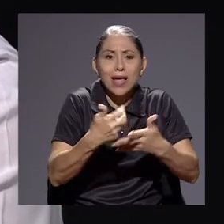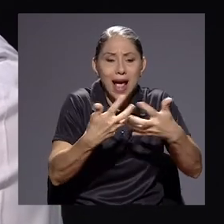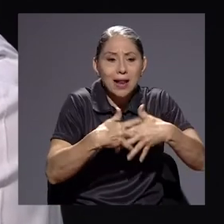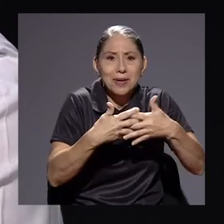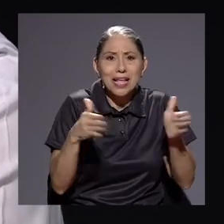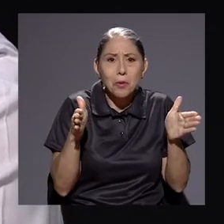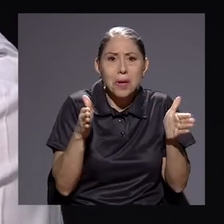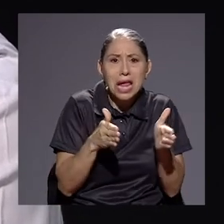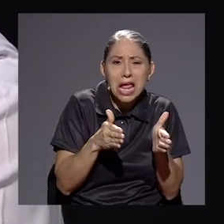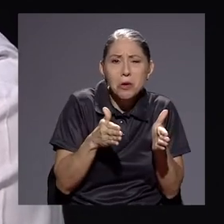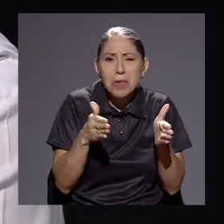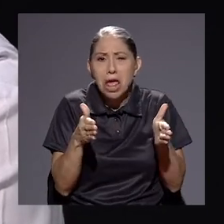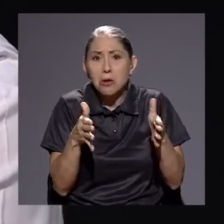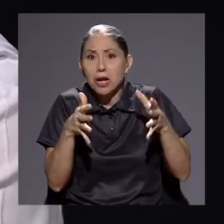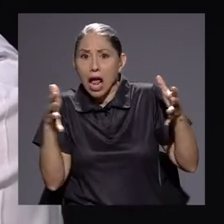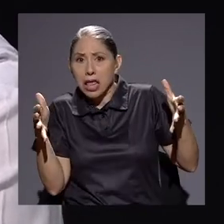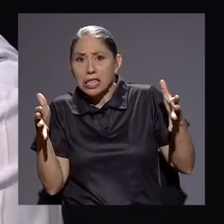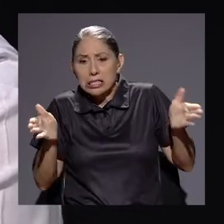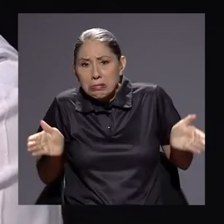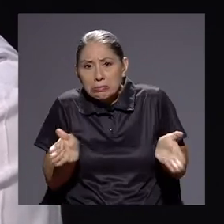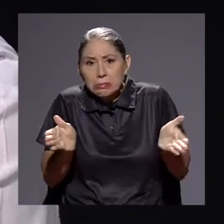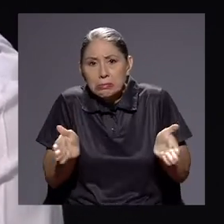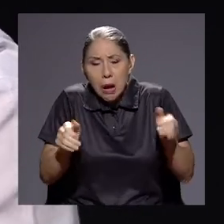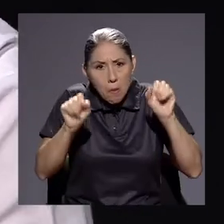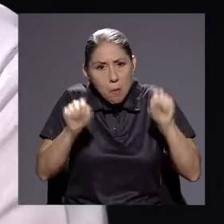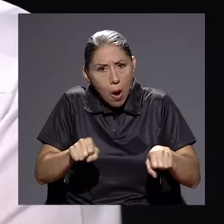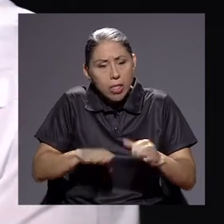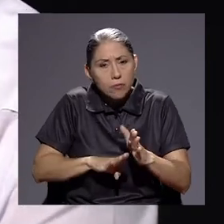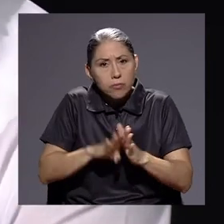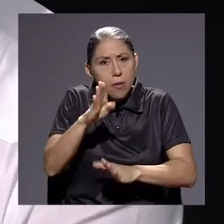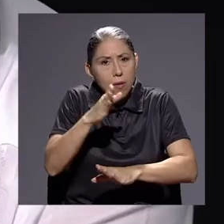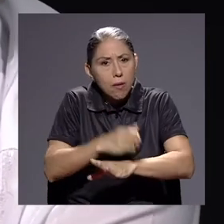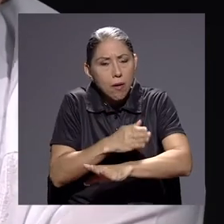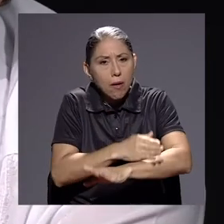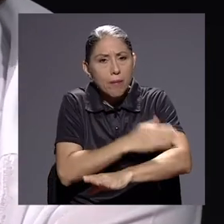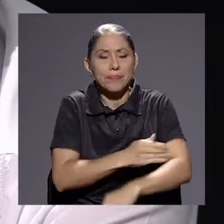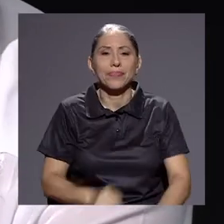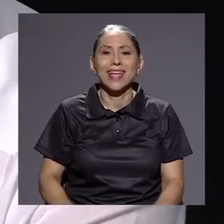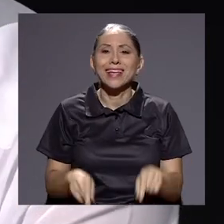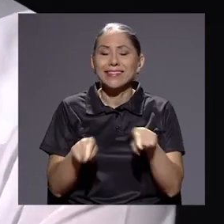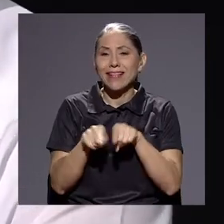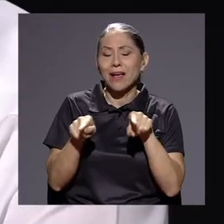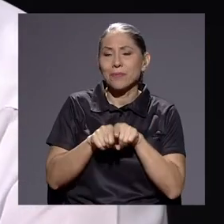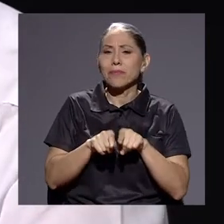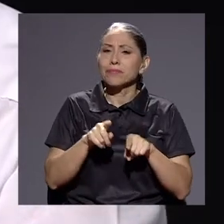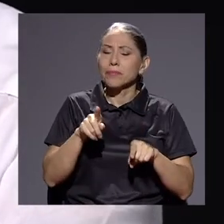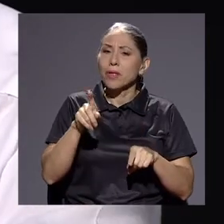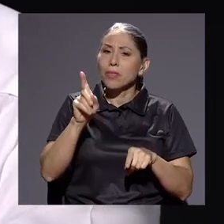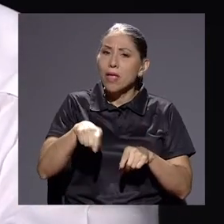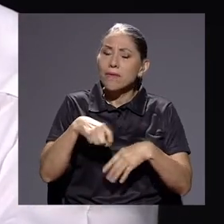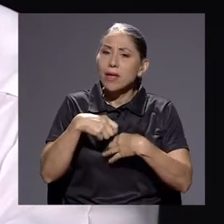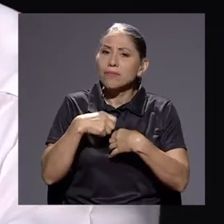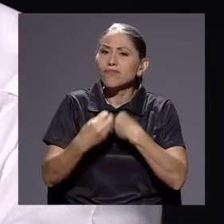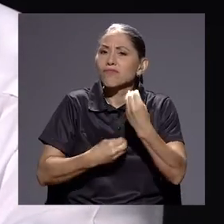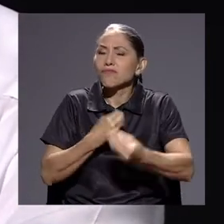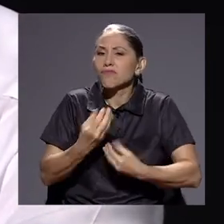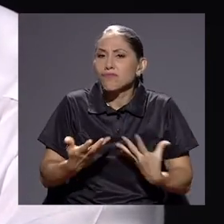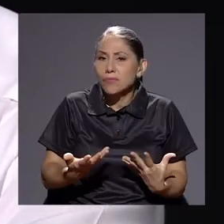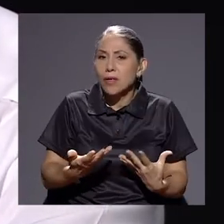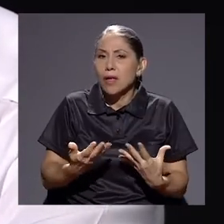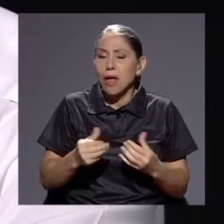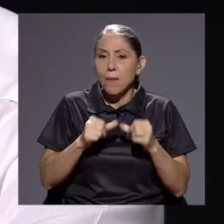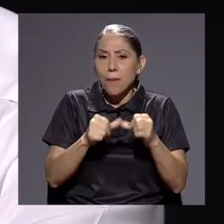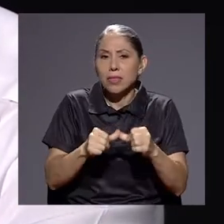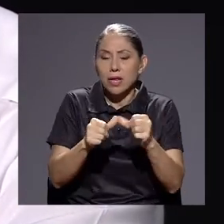y algunos grandes que con un empujoncito pueden salir adelante. Y la otra parte que hay que hacer es evidentemente mantener